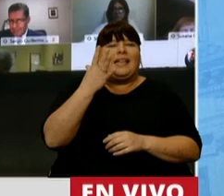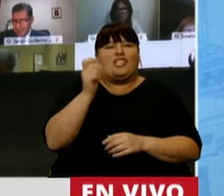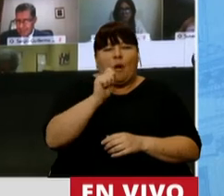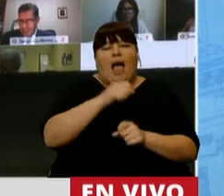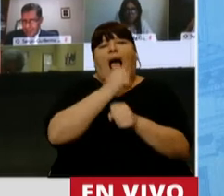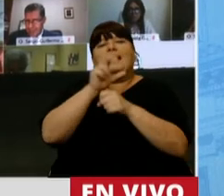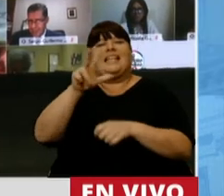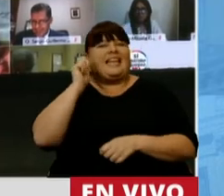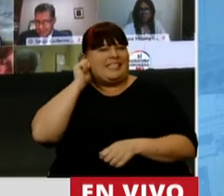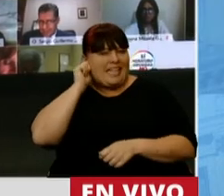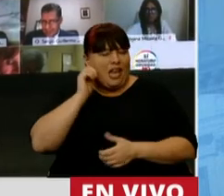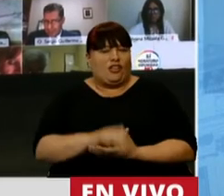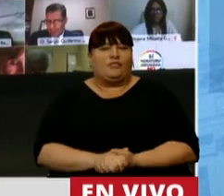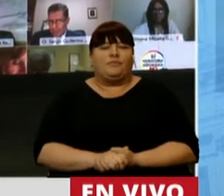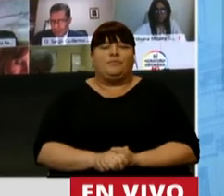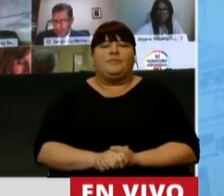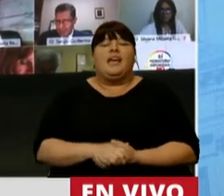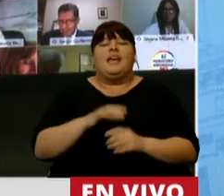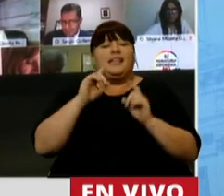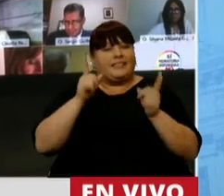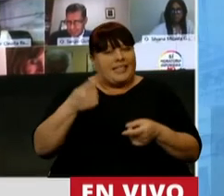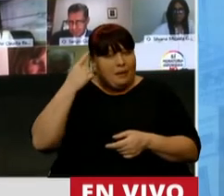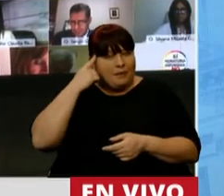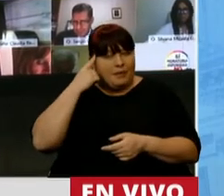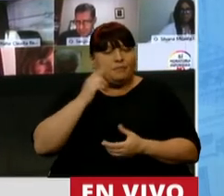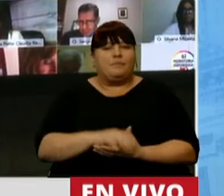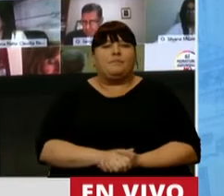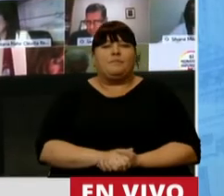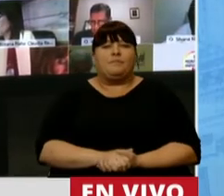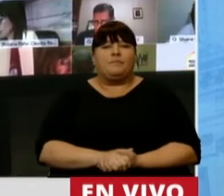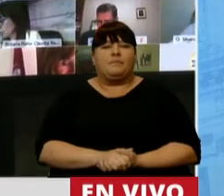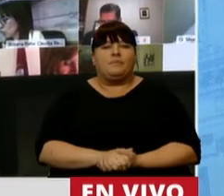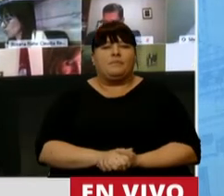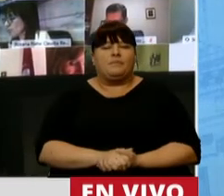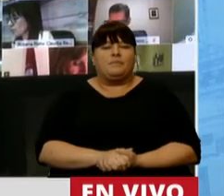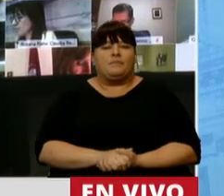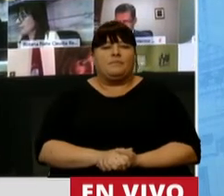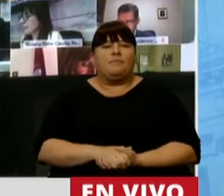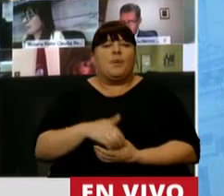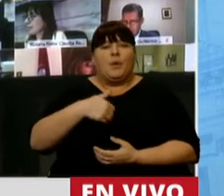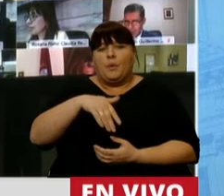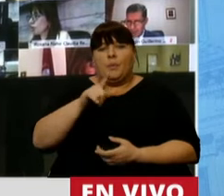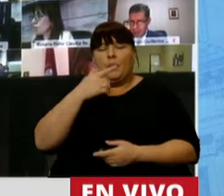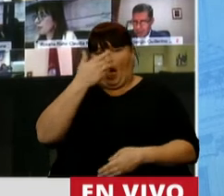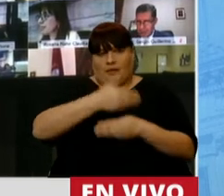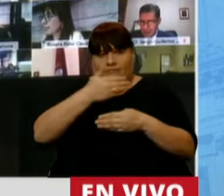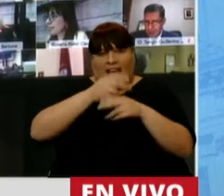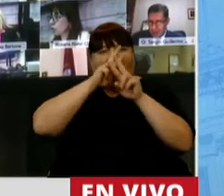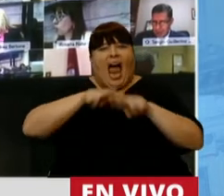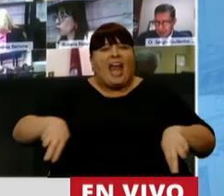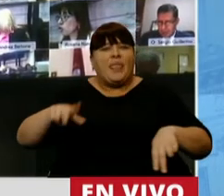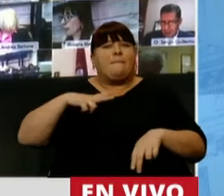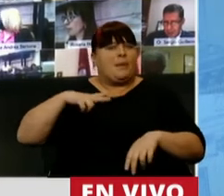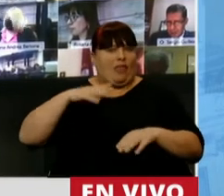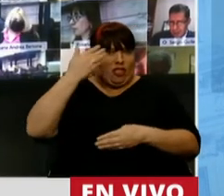a 3 años. Teniendo en cuenta además que van a estar cerrados muchos jardines